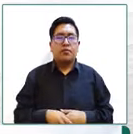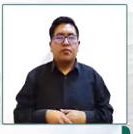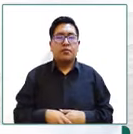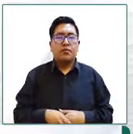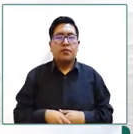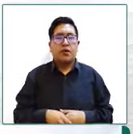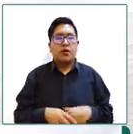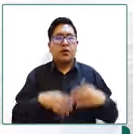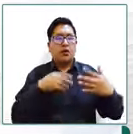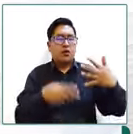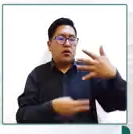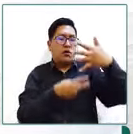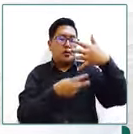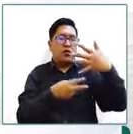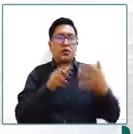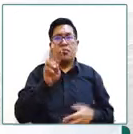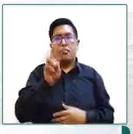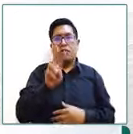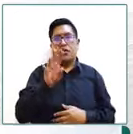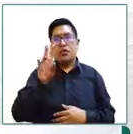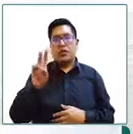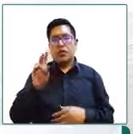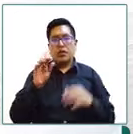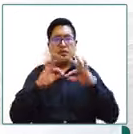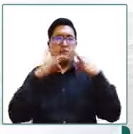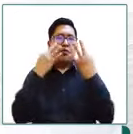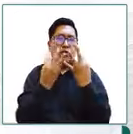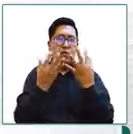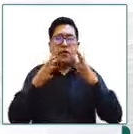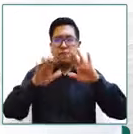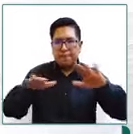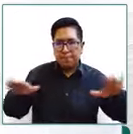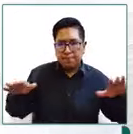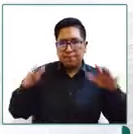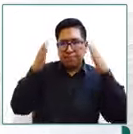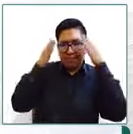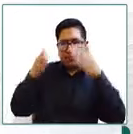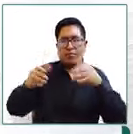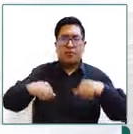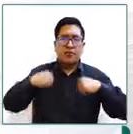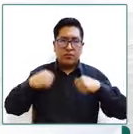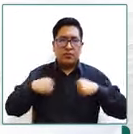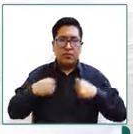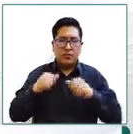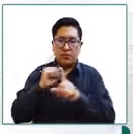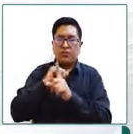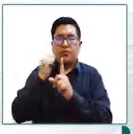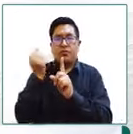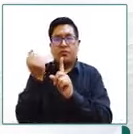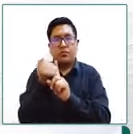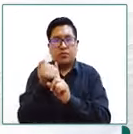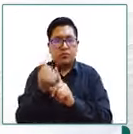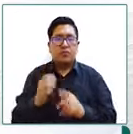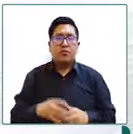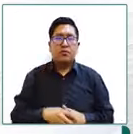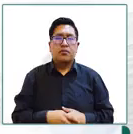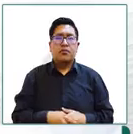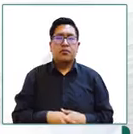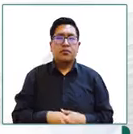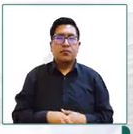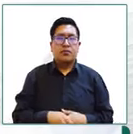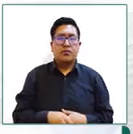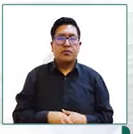se ha llegado a 27 familias de niñas y niños y adolescentes en situación de acogimiento